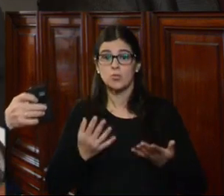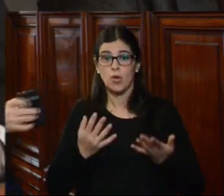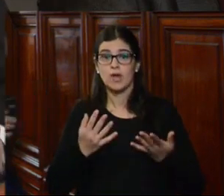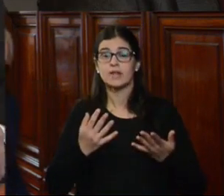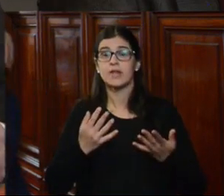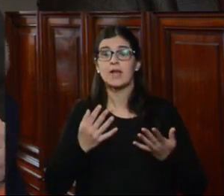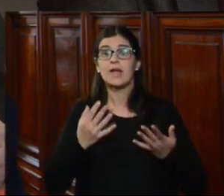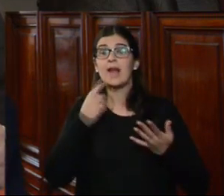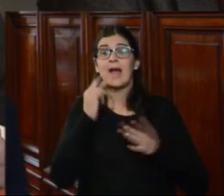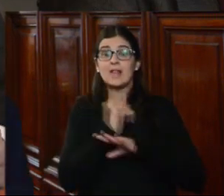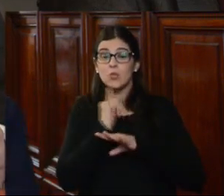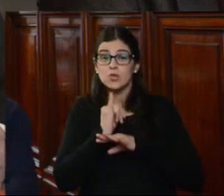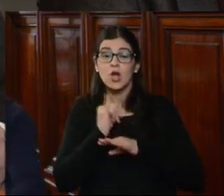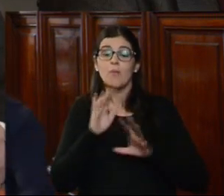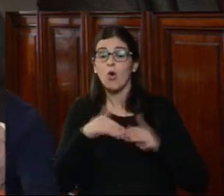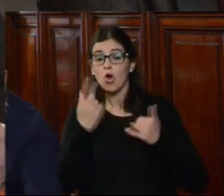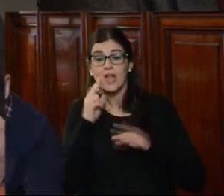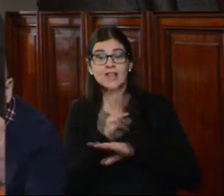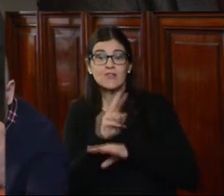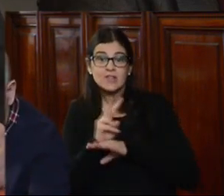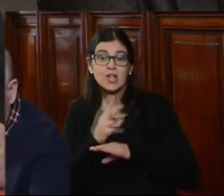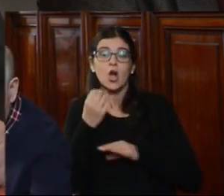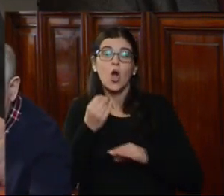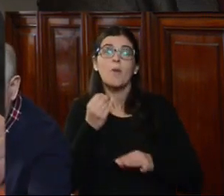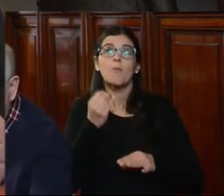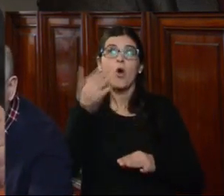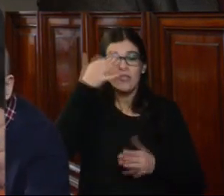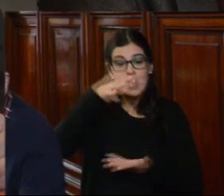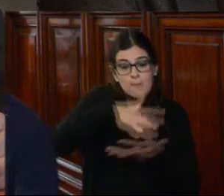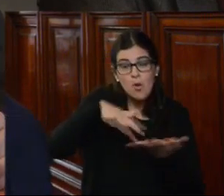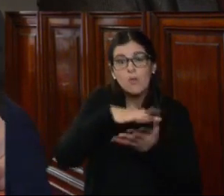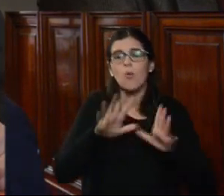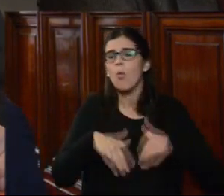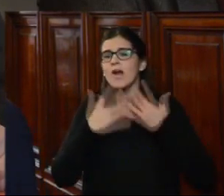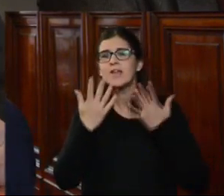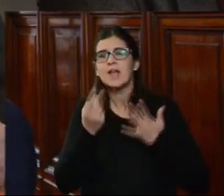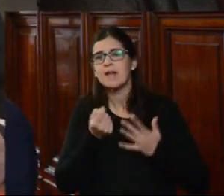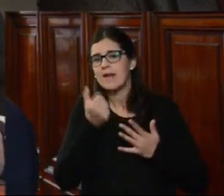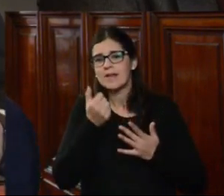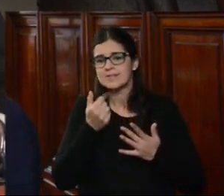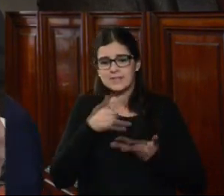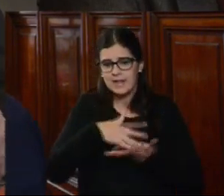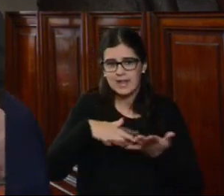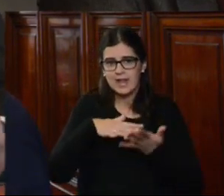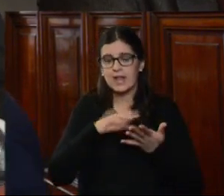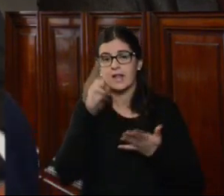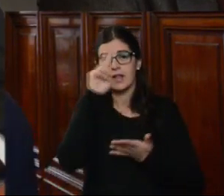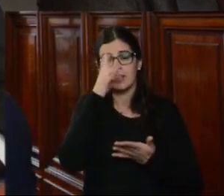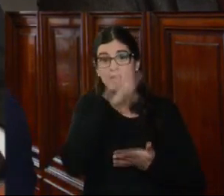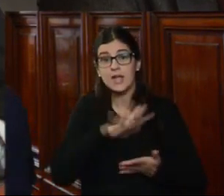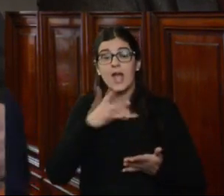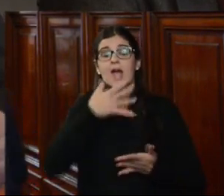resoluciones de la Institución, como de otras Defensorías del Pueblo, como todo órgano cuasi jurisdiccional, son